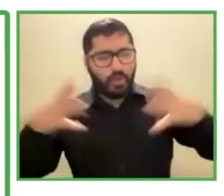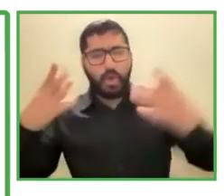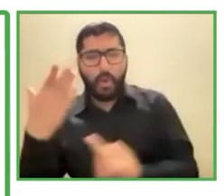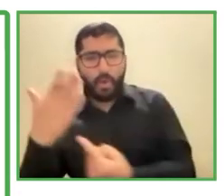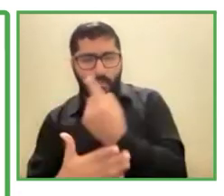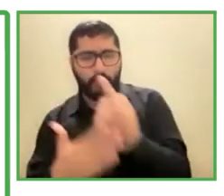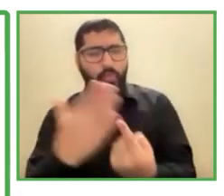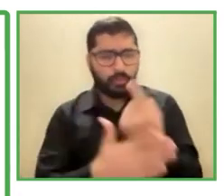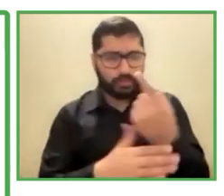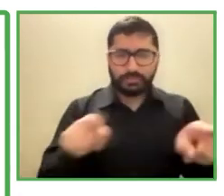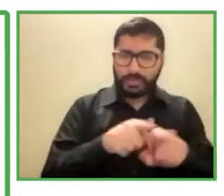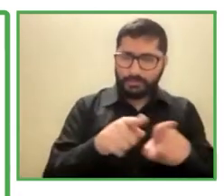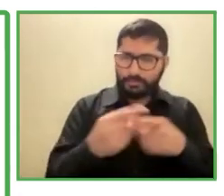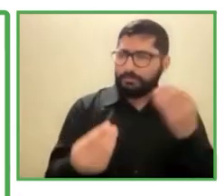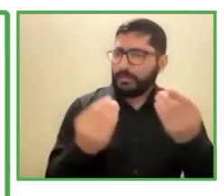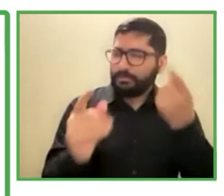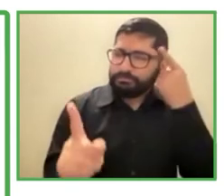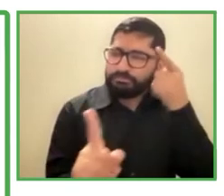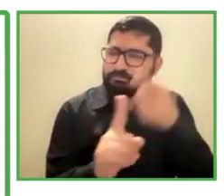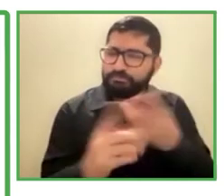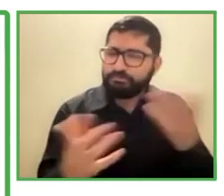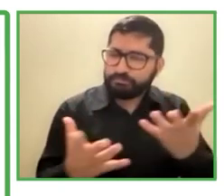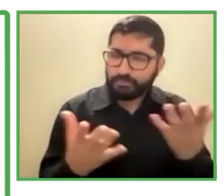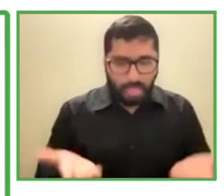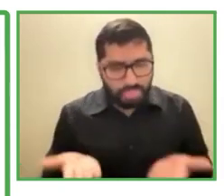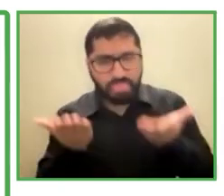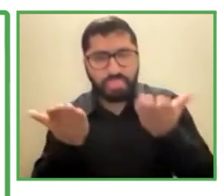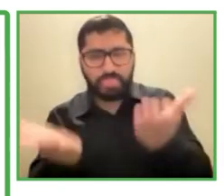dar más atención a estos temas